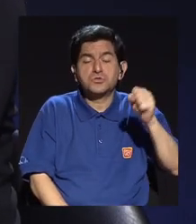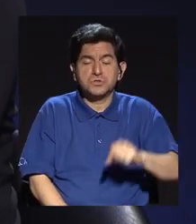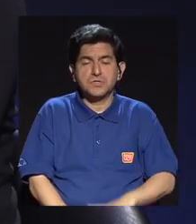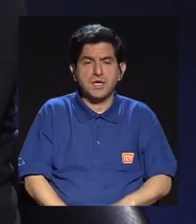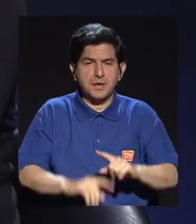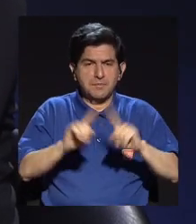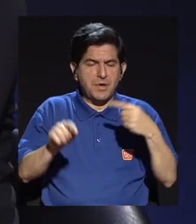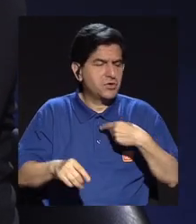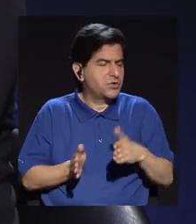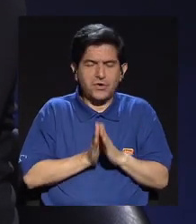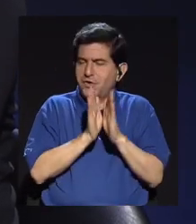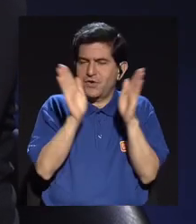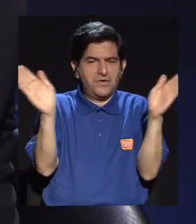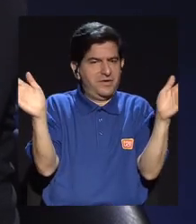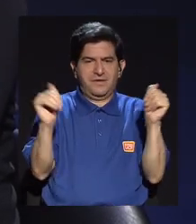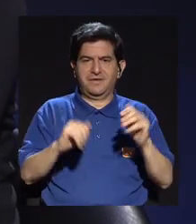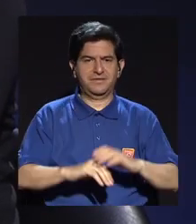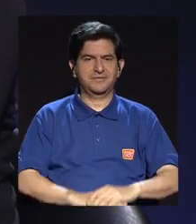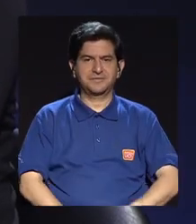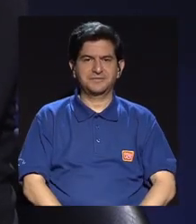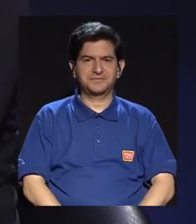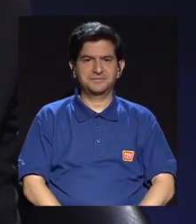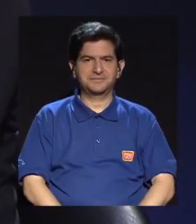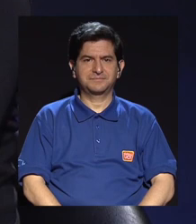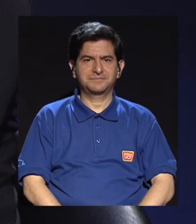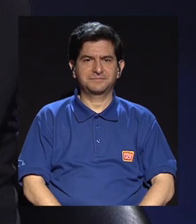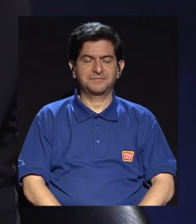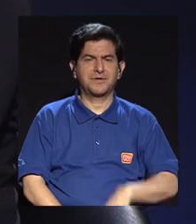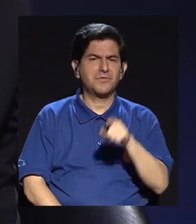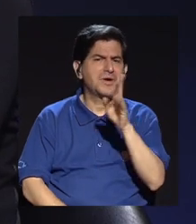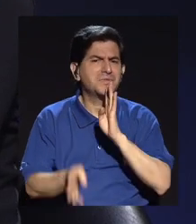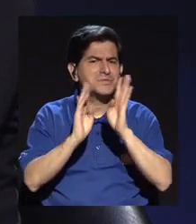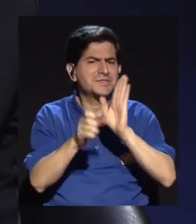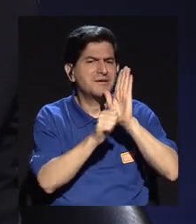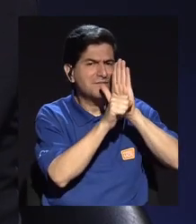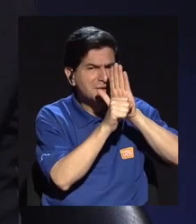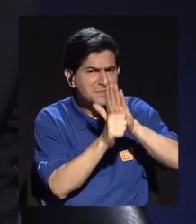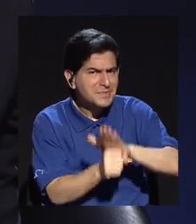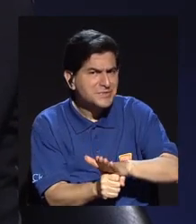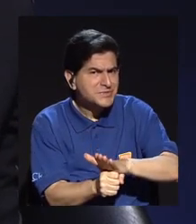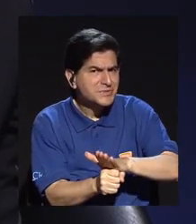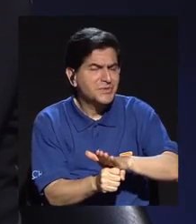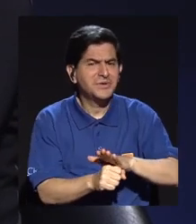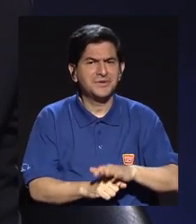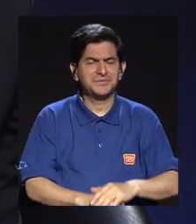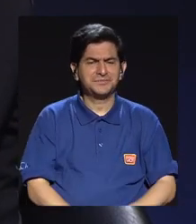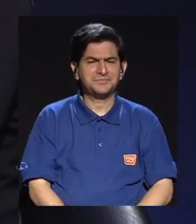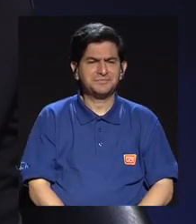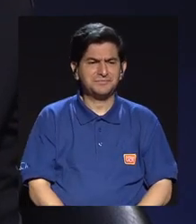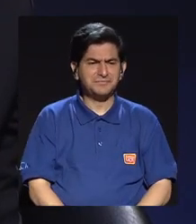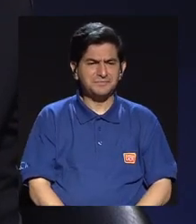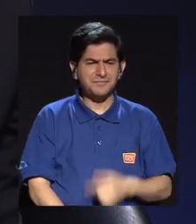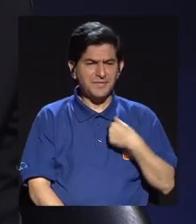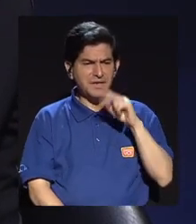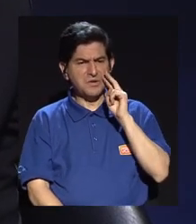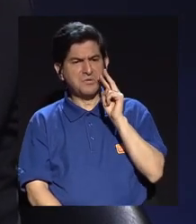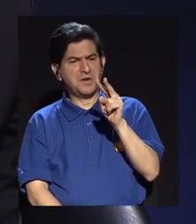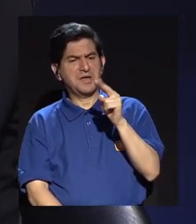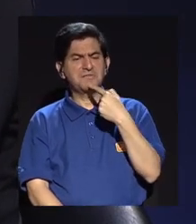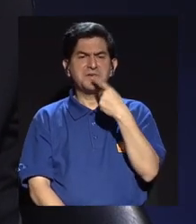generalizando, pero ha sido, cuando usted habla de presiones, yo la veo a ella y yo digo,